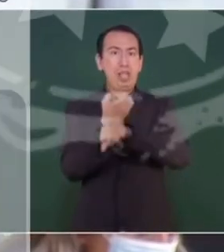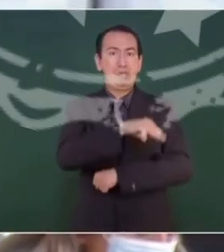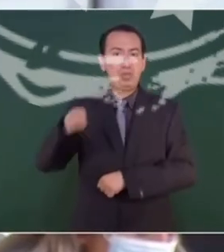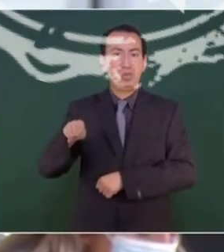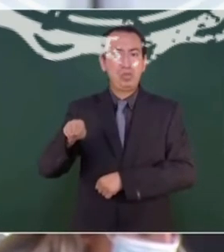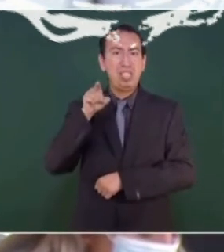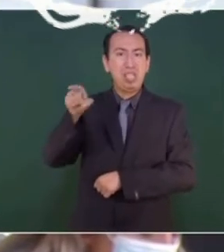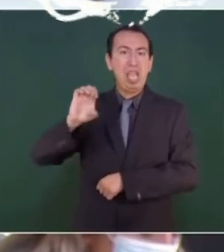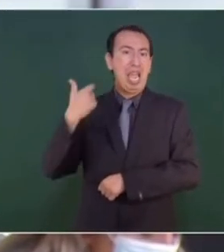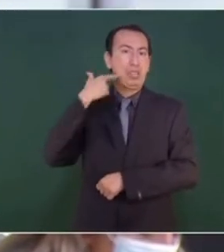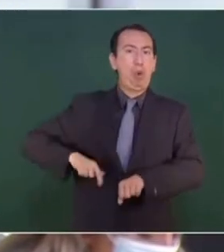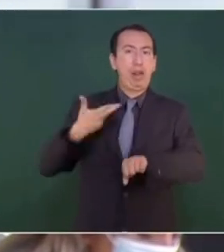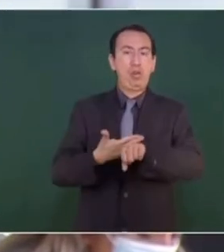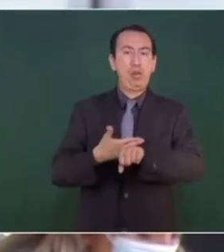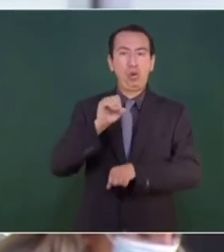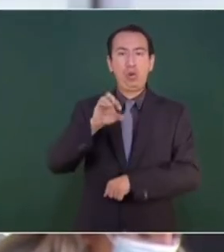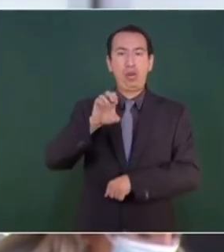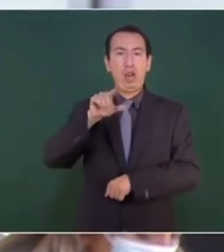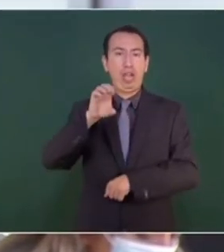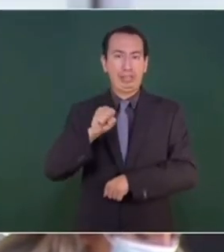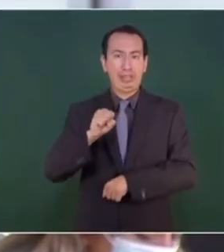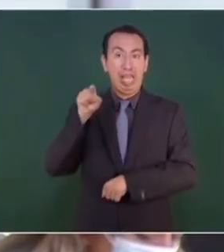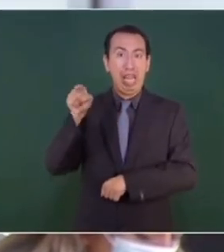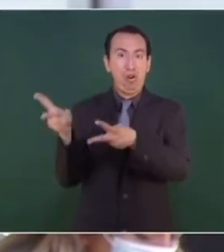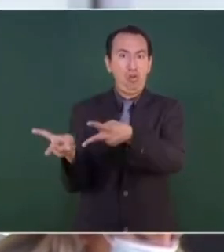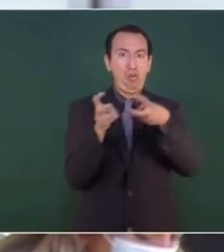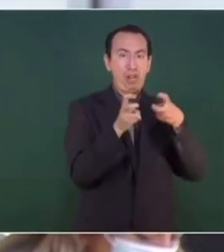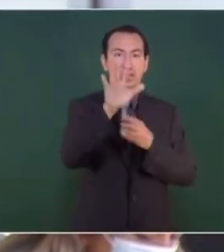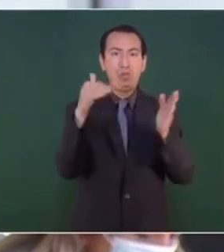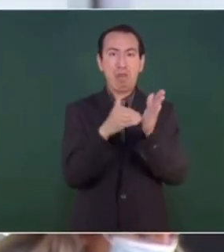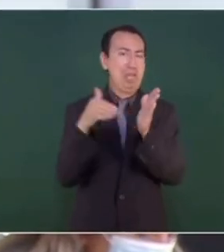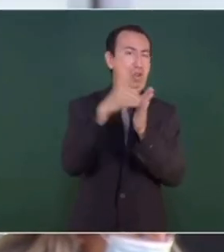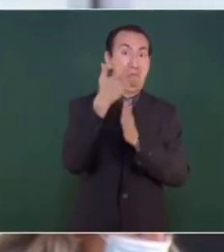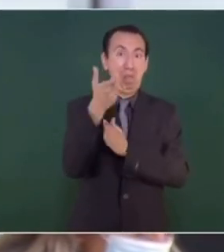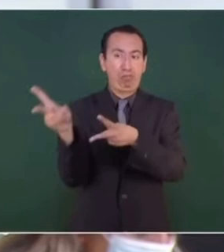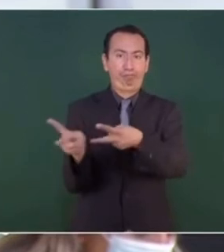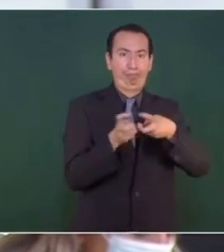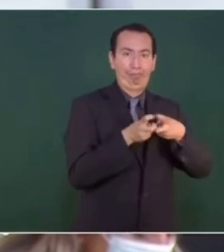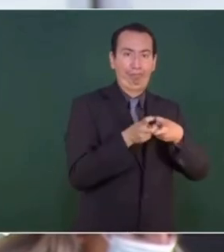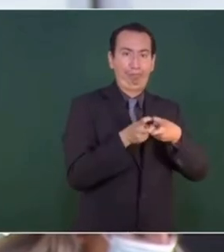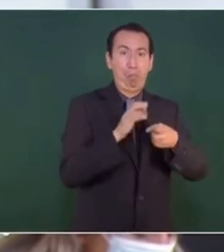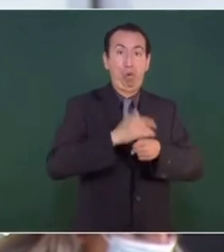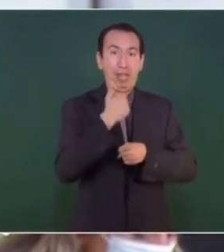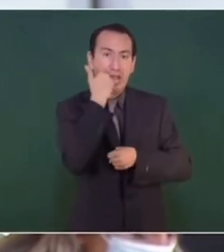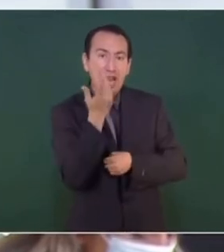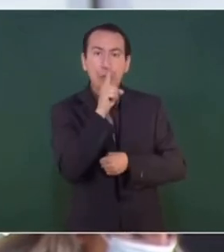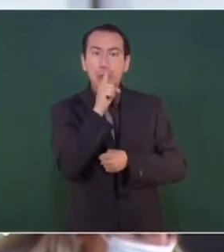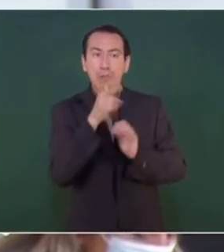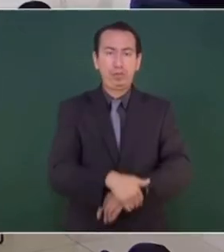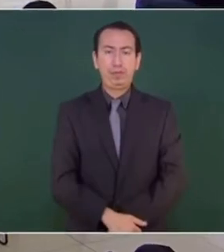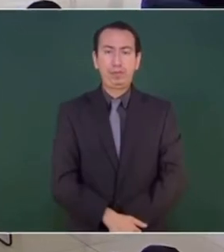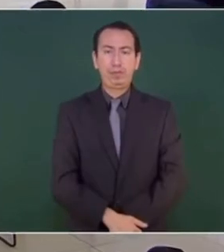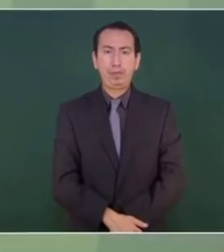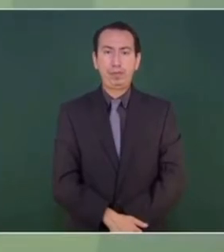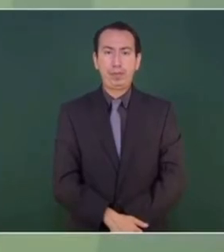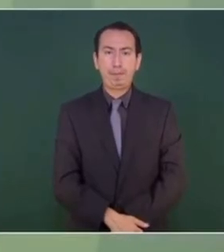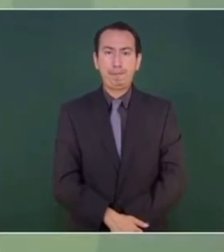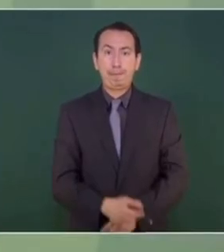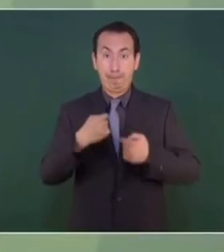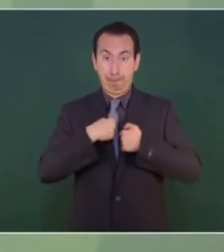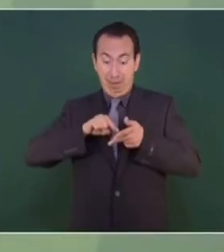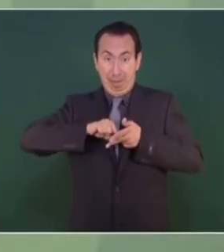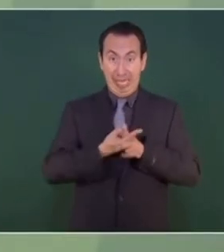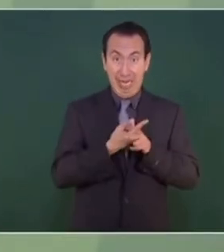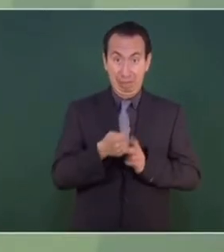Se acusa al exgobernador Silvano Aureoles por un presunto fraude de más de 5 mil millones de pesos cuando pretendió construir cuarteles para la policía estatal. Desde que llegamos al gobierno